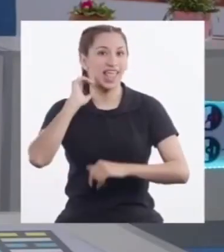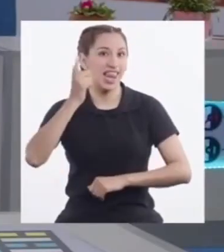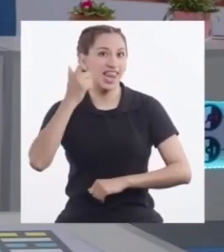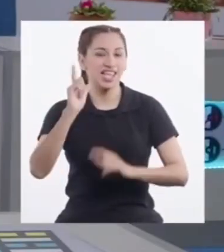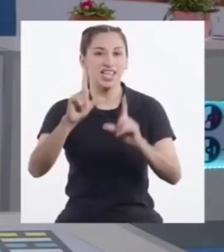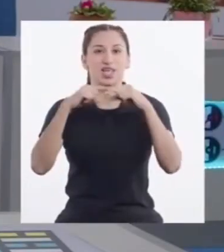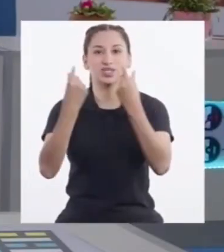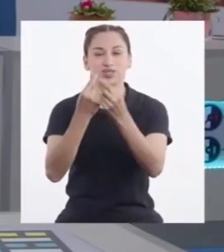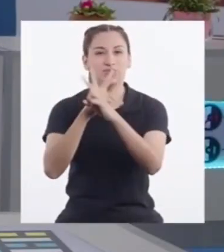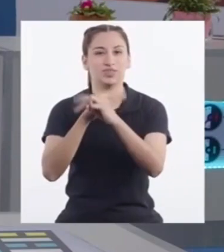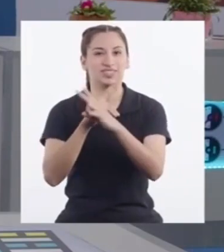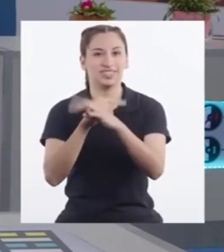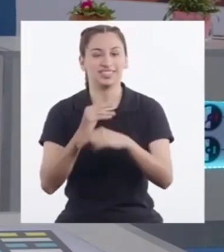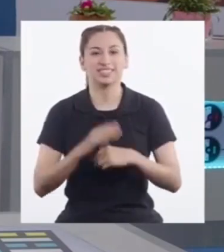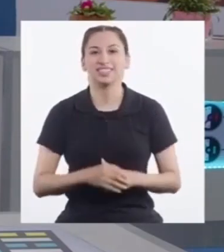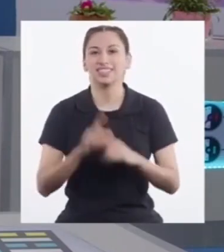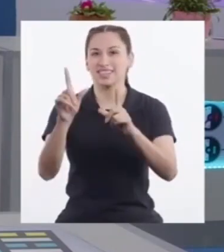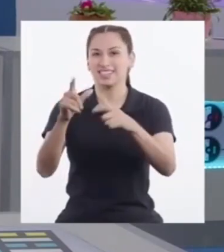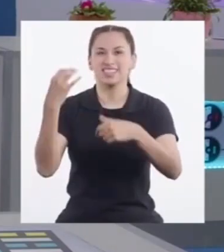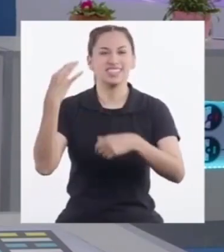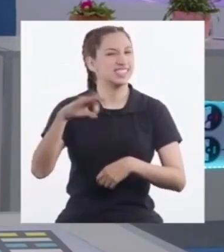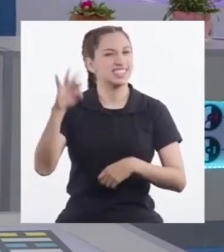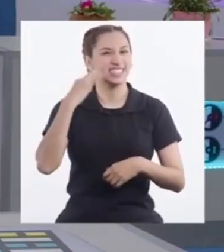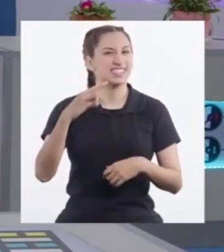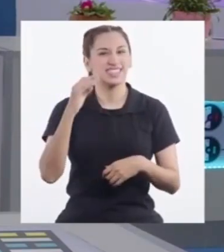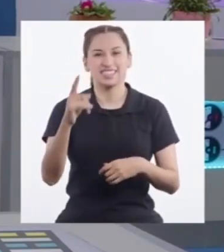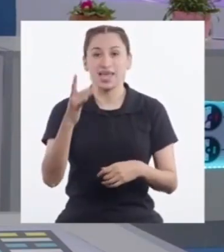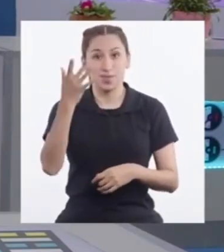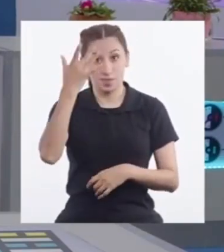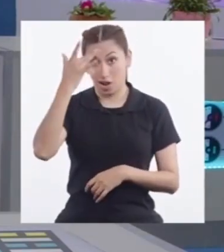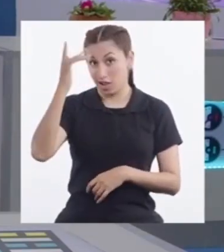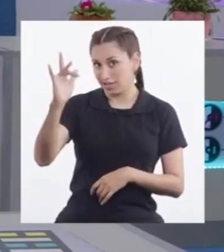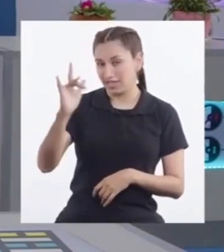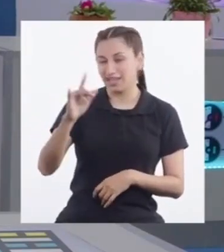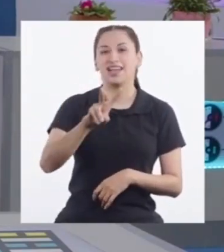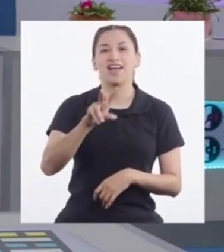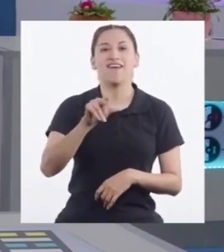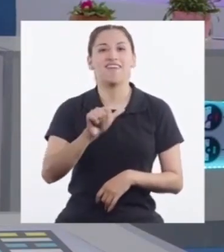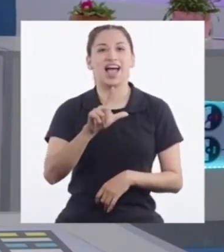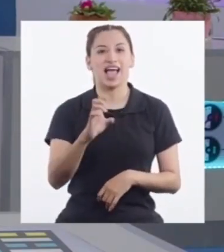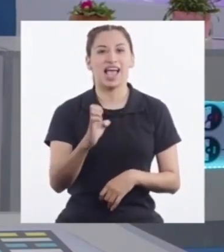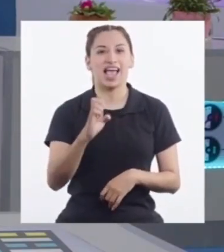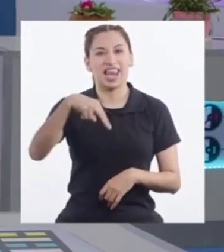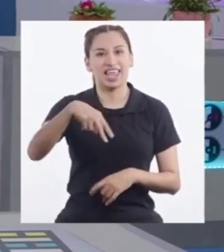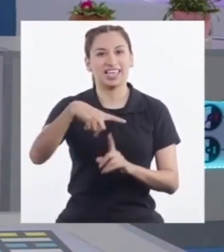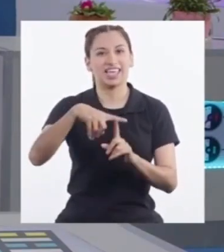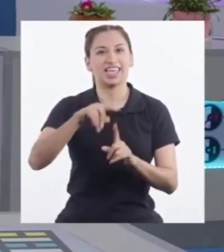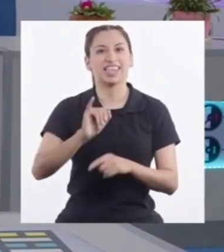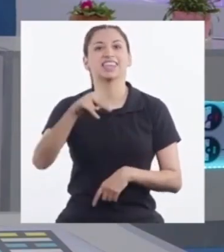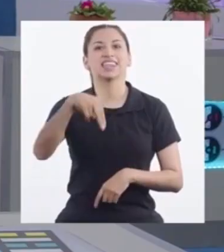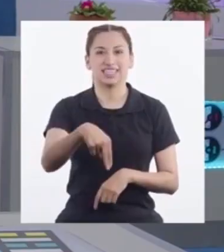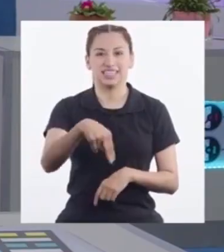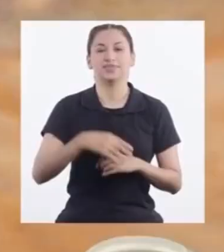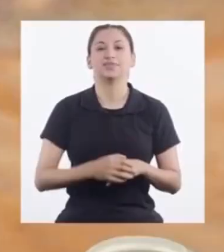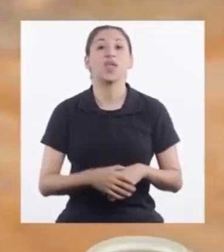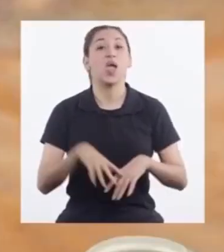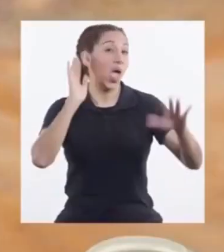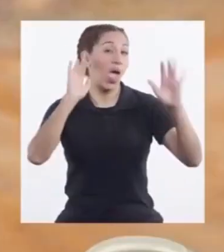Con el líder Del equipo Vizcacha El siempre Inteligente Valentín